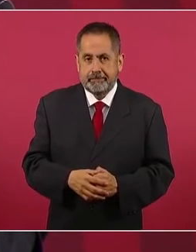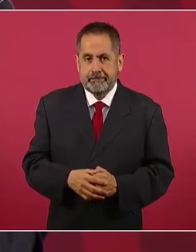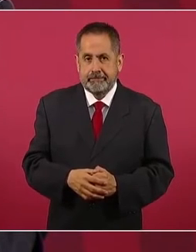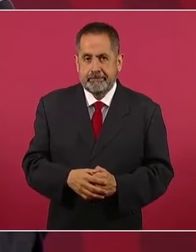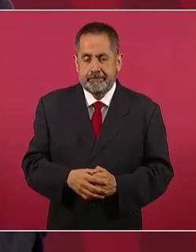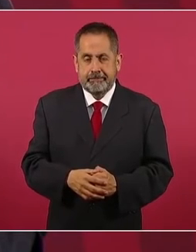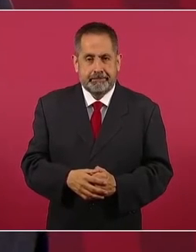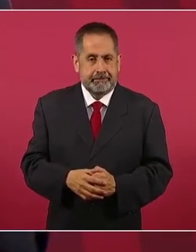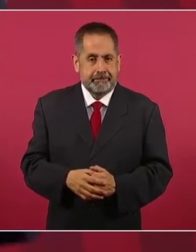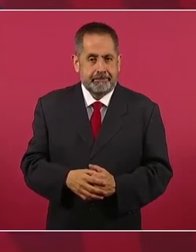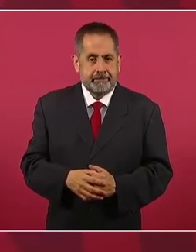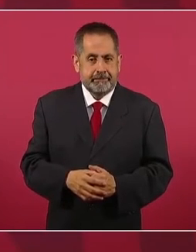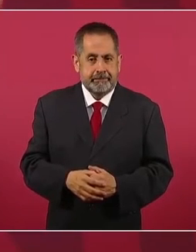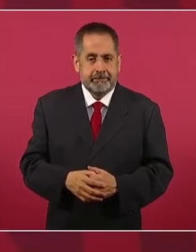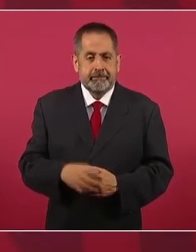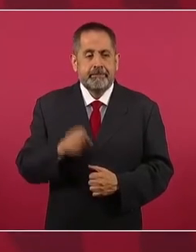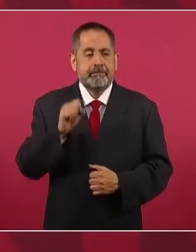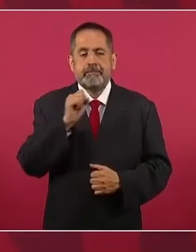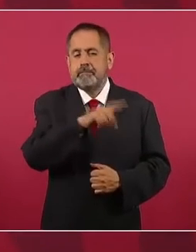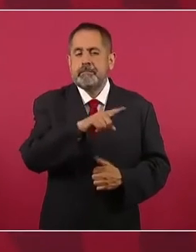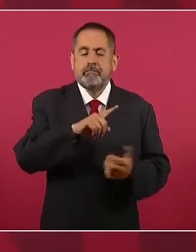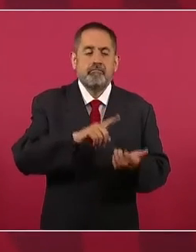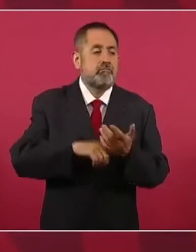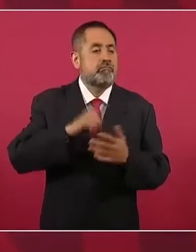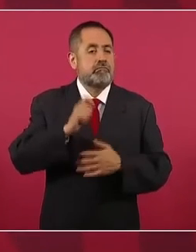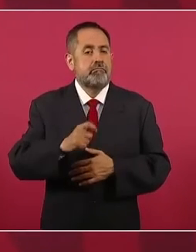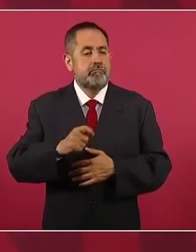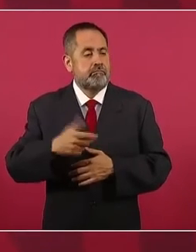con el manejo de las imágenes